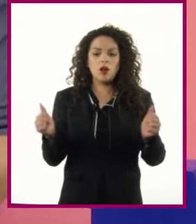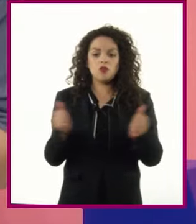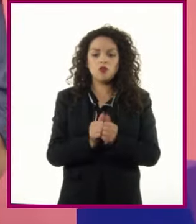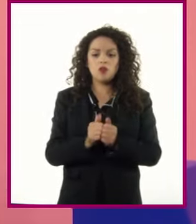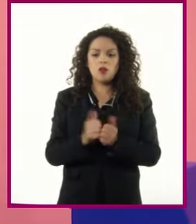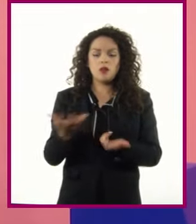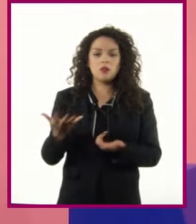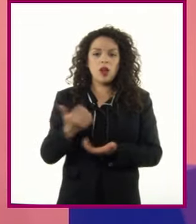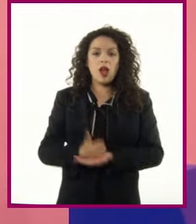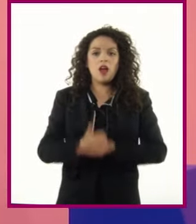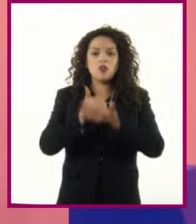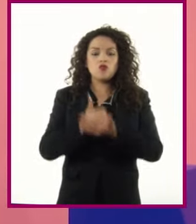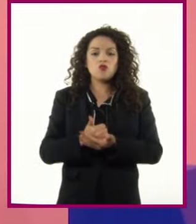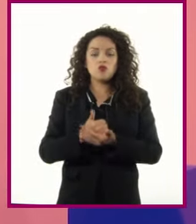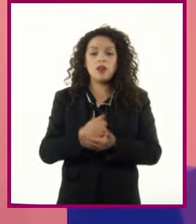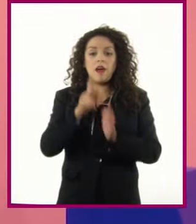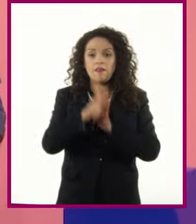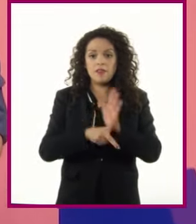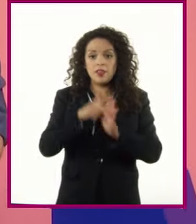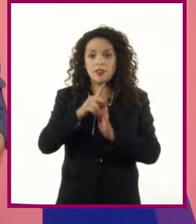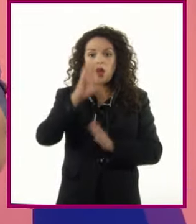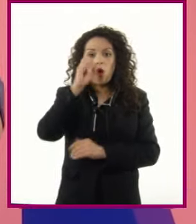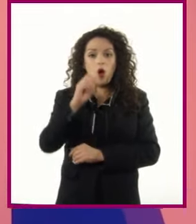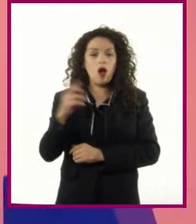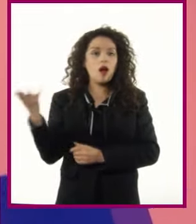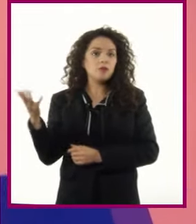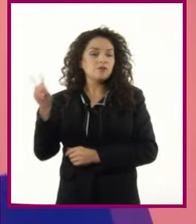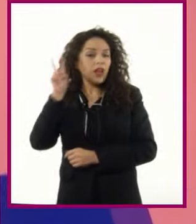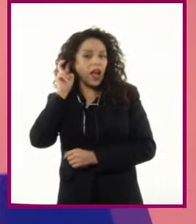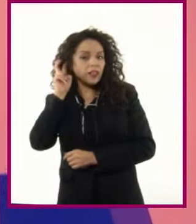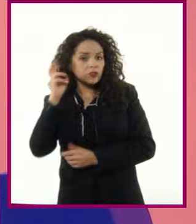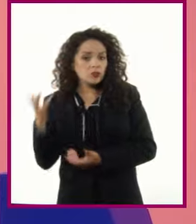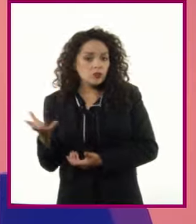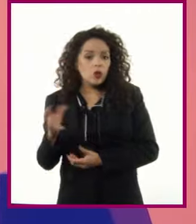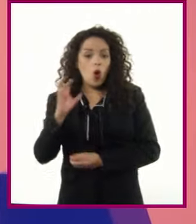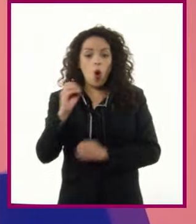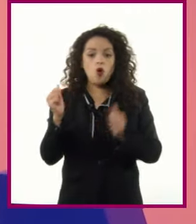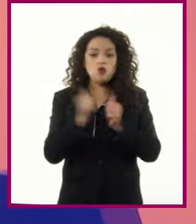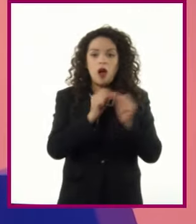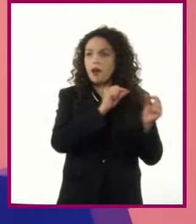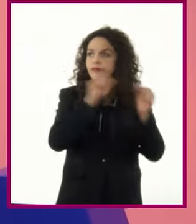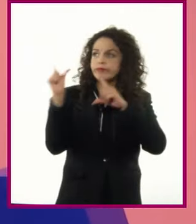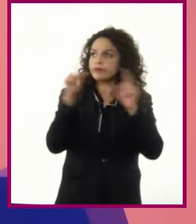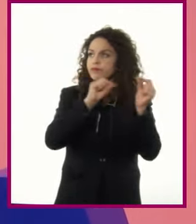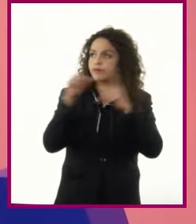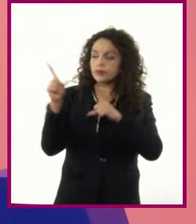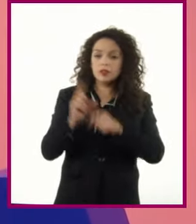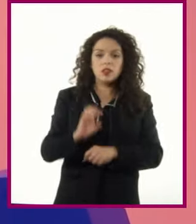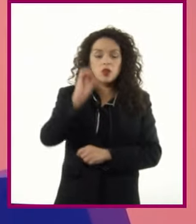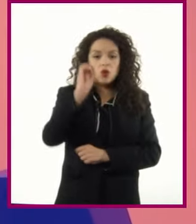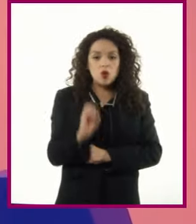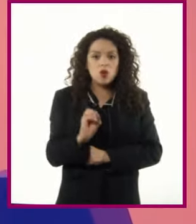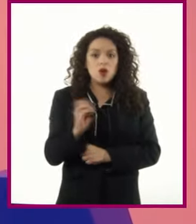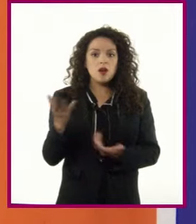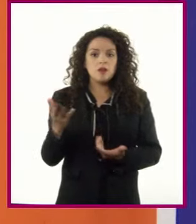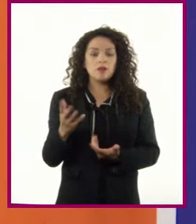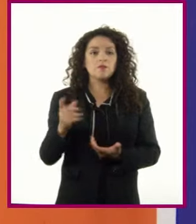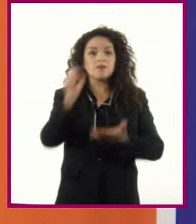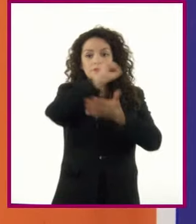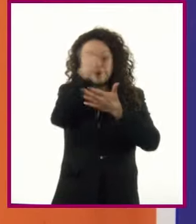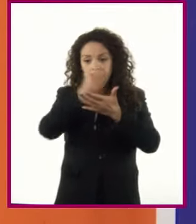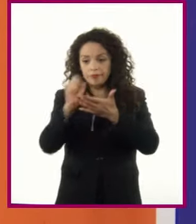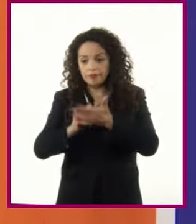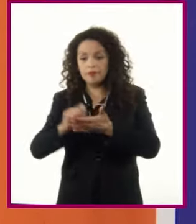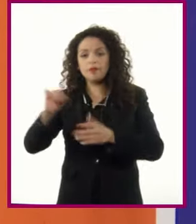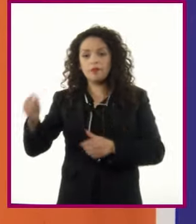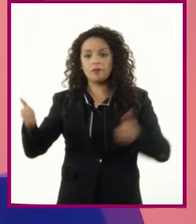con audio o video Con un trabajo, a partir de diapositivas o incluso carteles Así no solo se hablará, sino